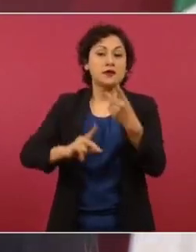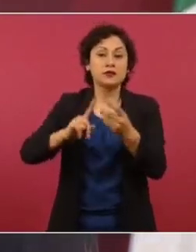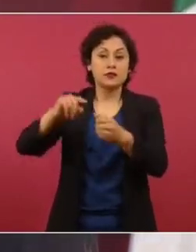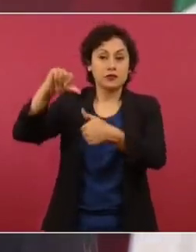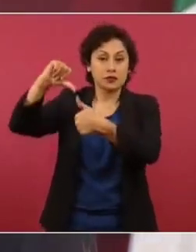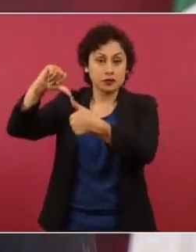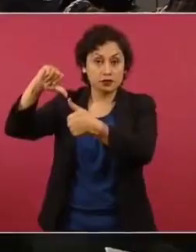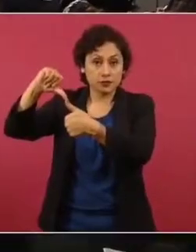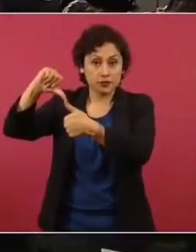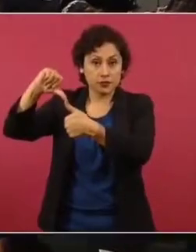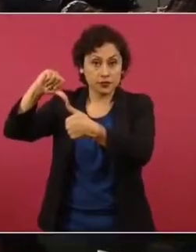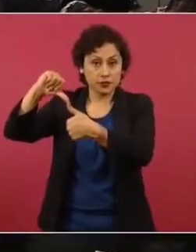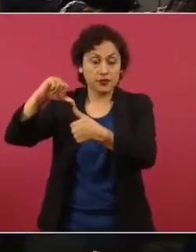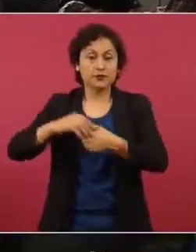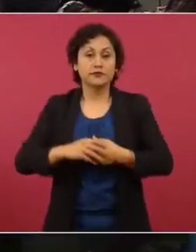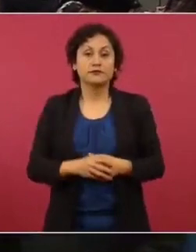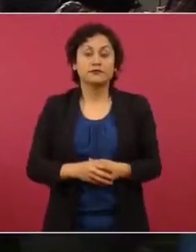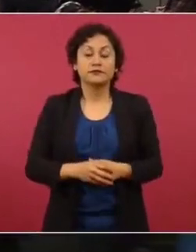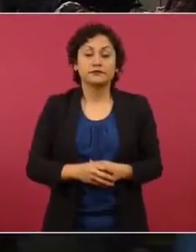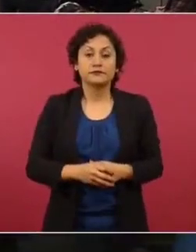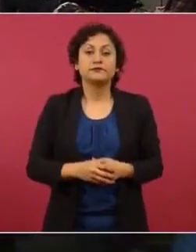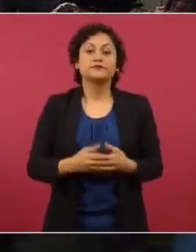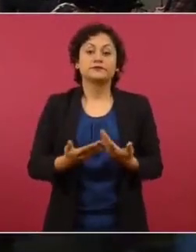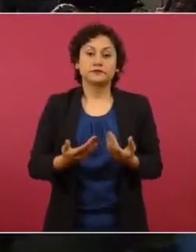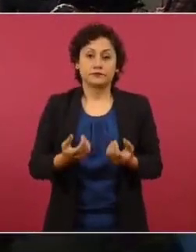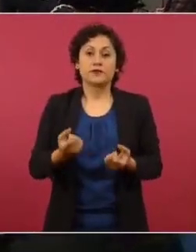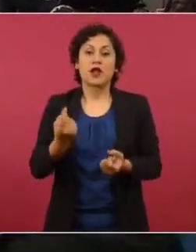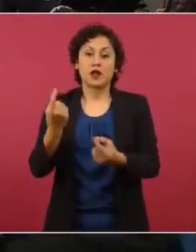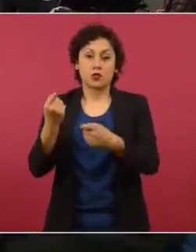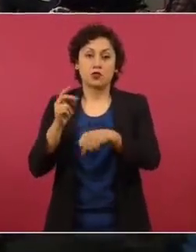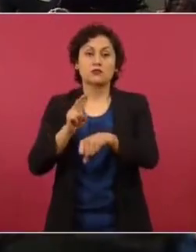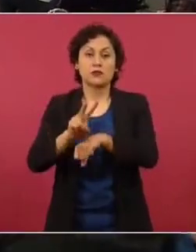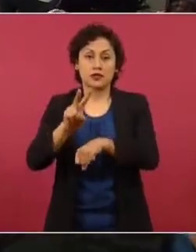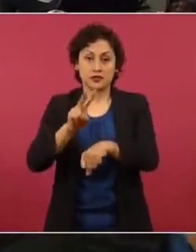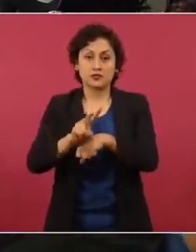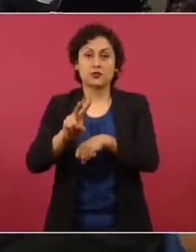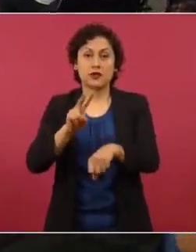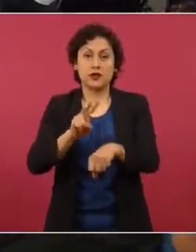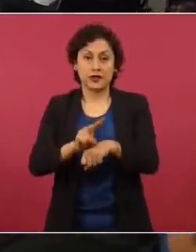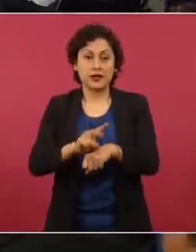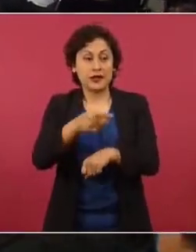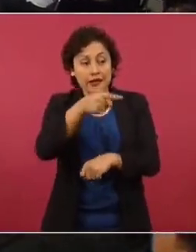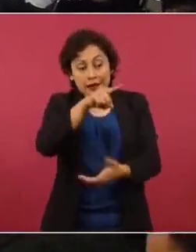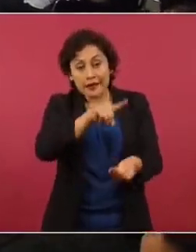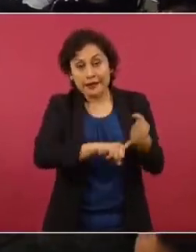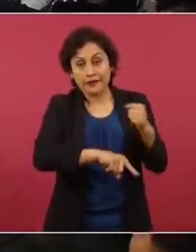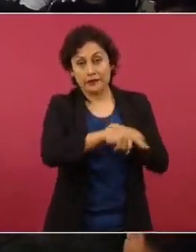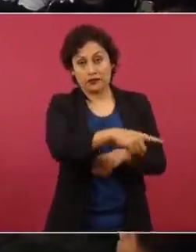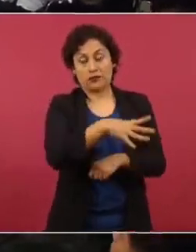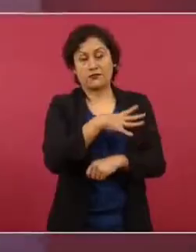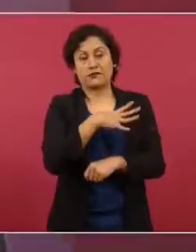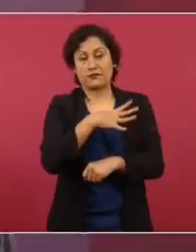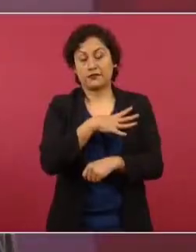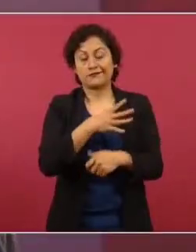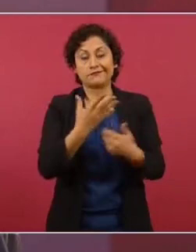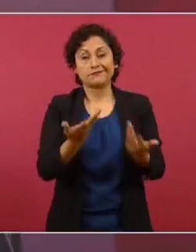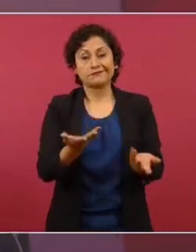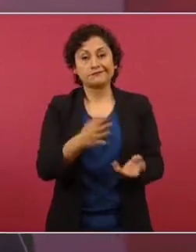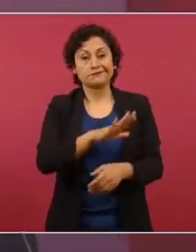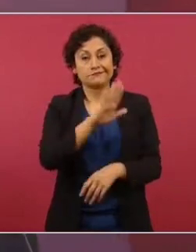y algunos de Venezuela, los que estaban en ese albergue. No sabemos todavía